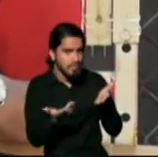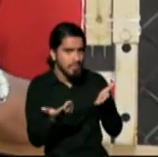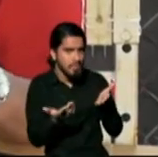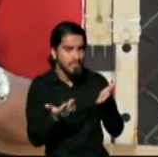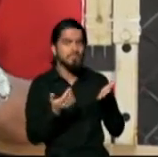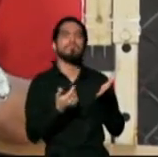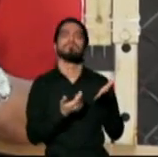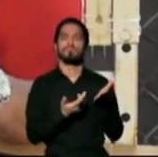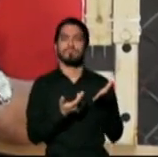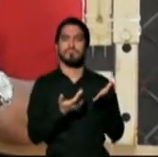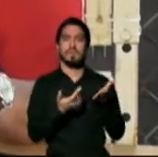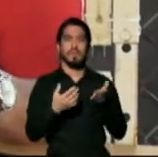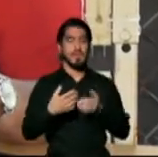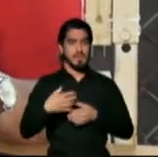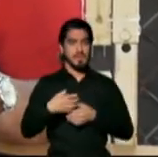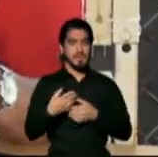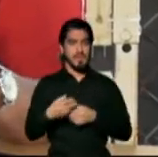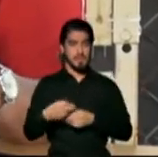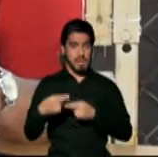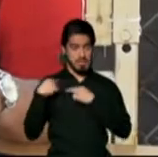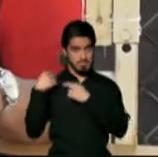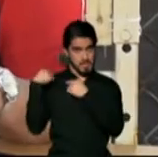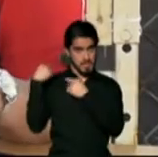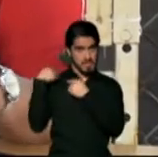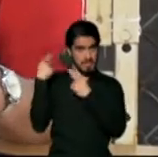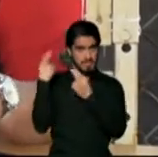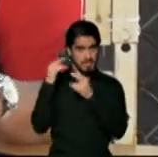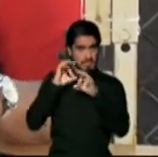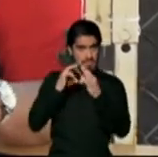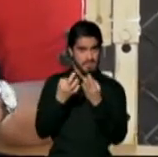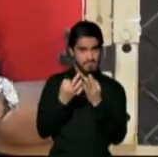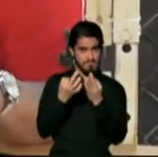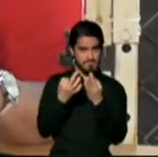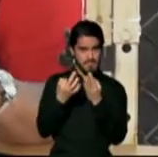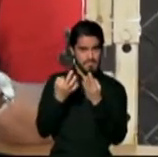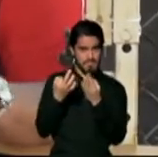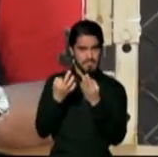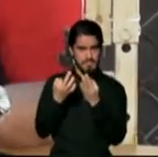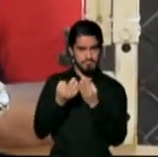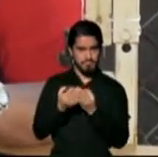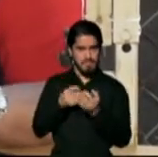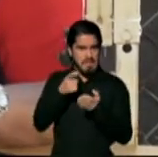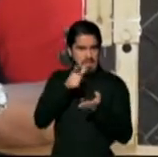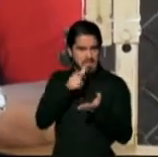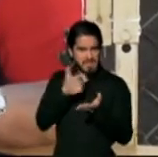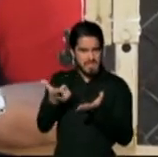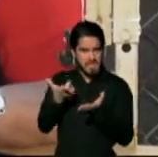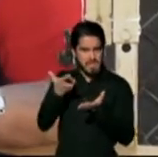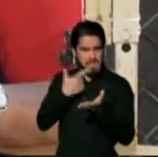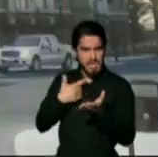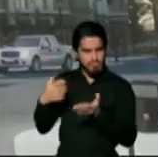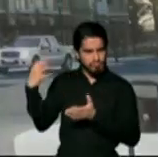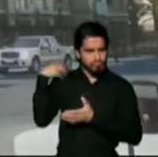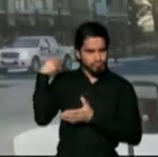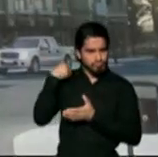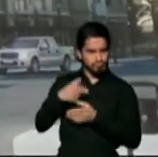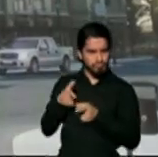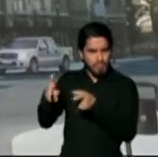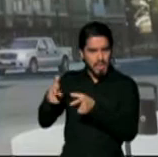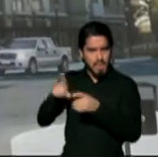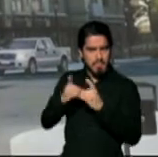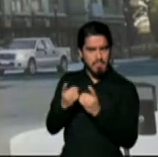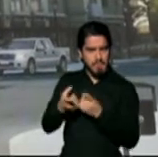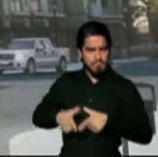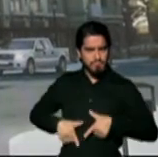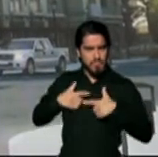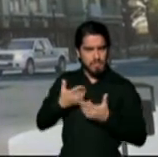la responsabilidad total de los daños que están sufriendo las familias recae en la administración de vivienda pública esperan que la nueva